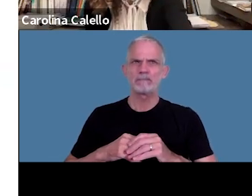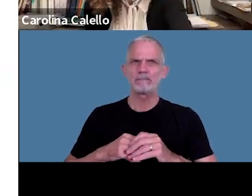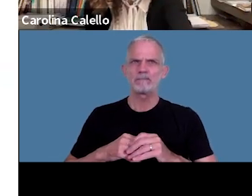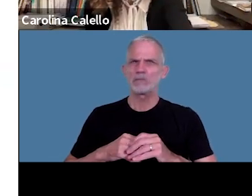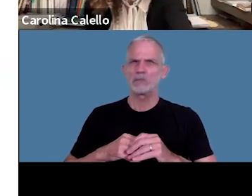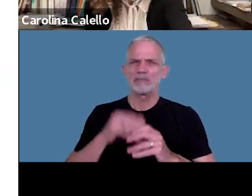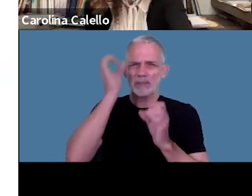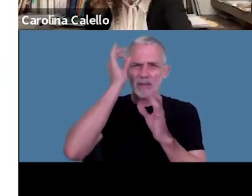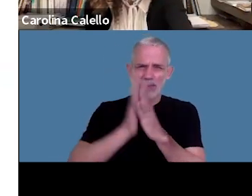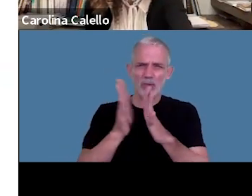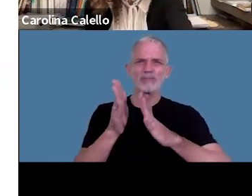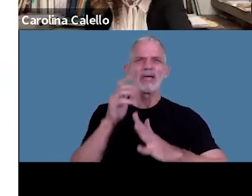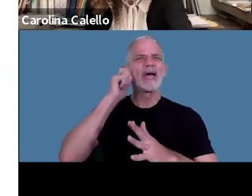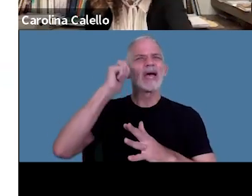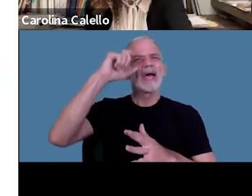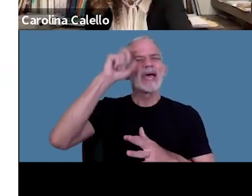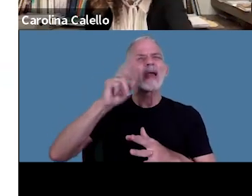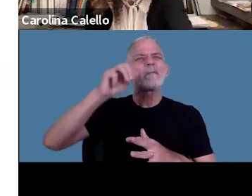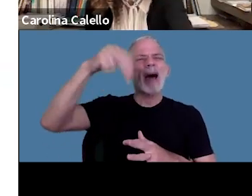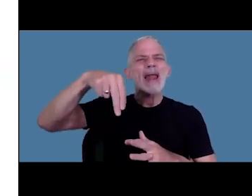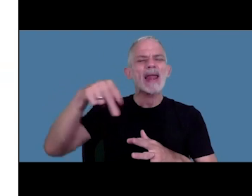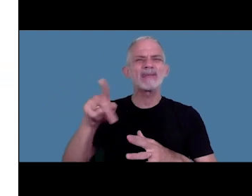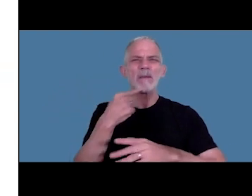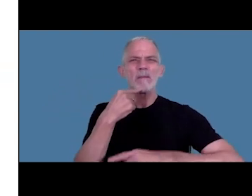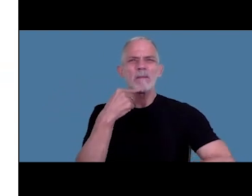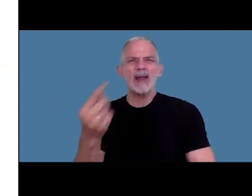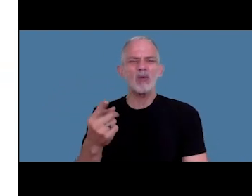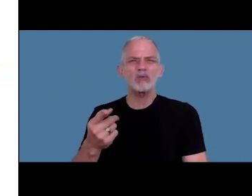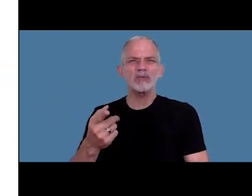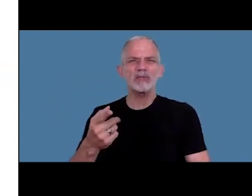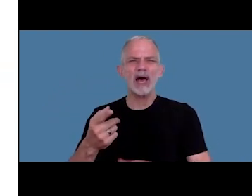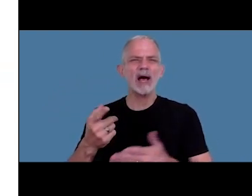perdóname Germán ella pregunta ella pregunta